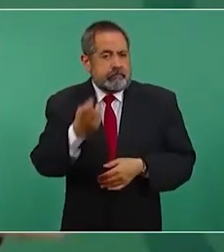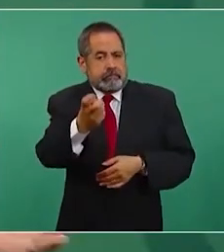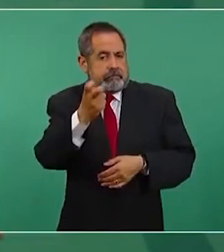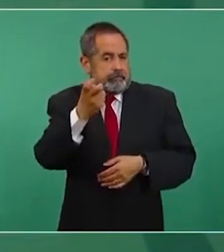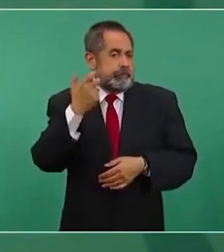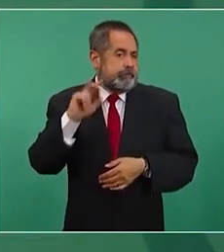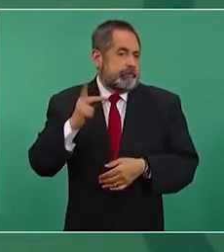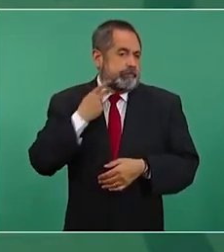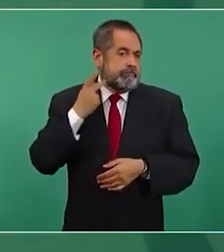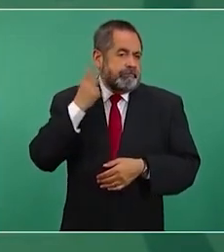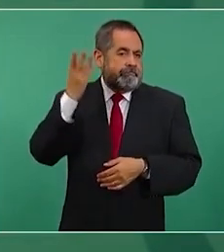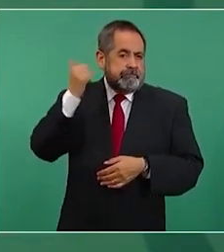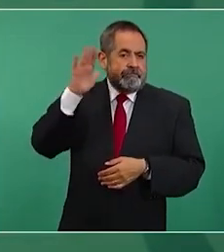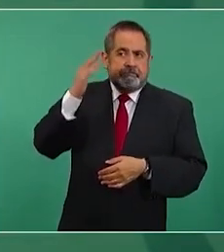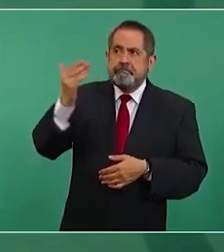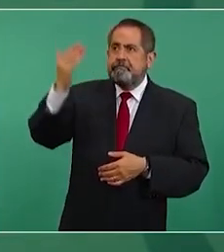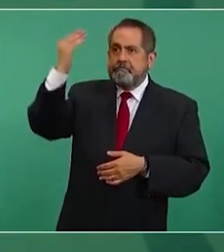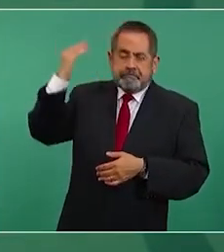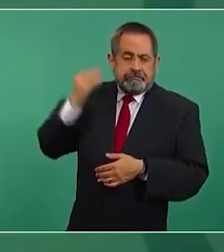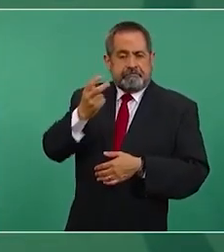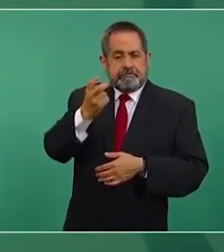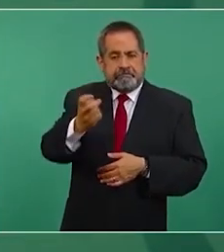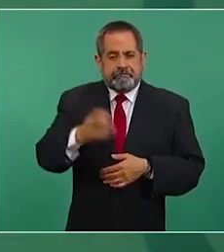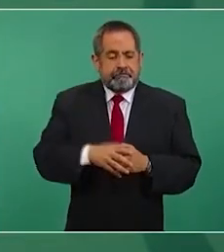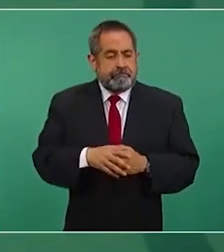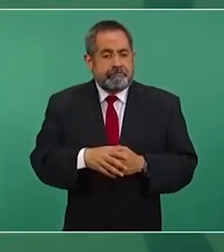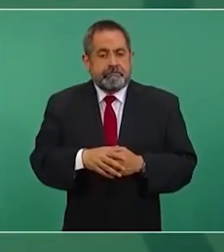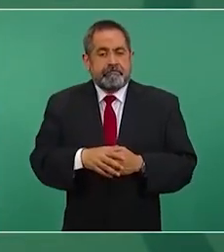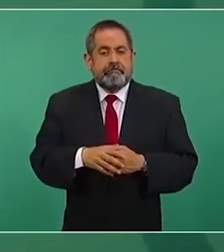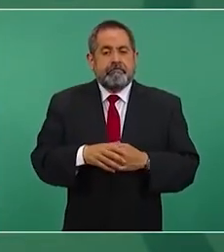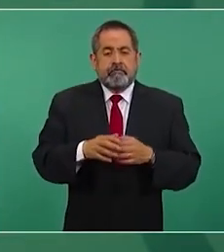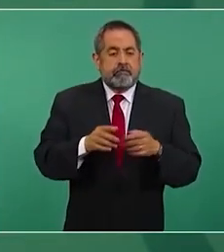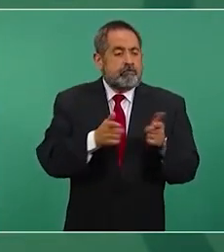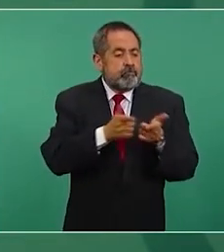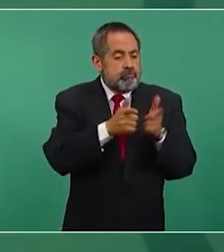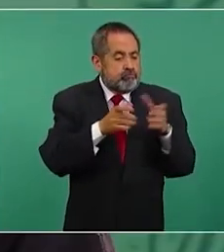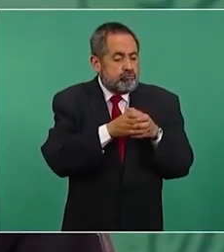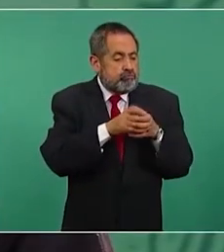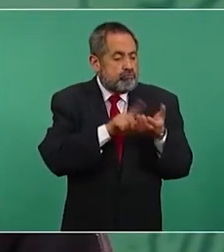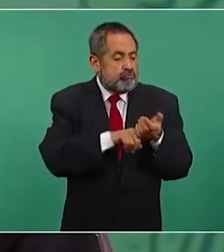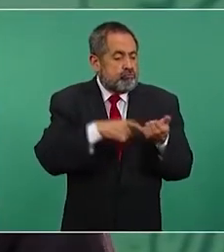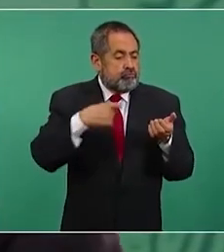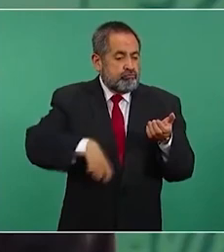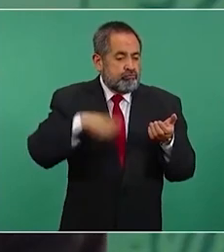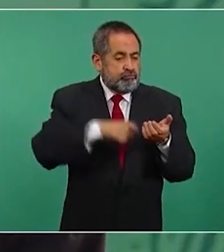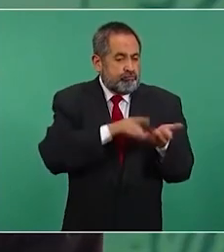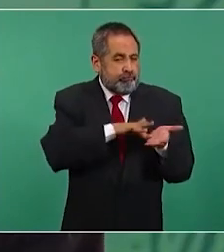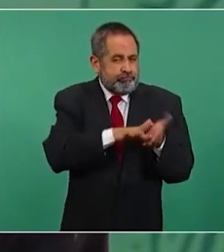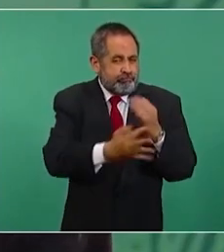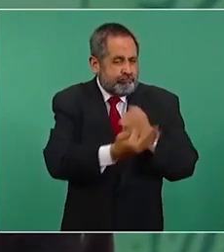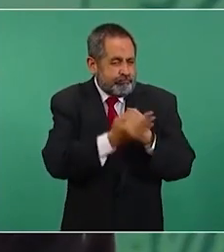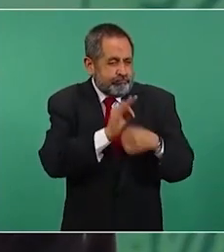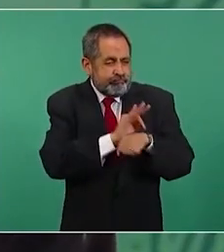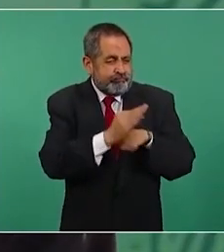política antes ayudar a minorías y no